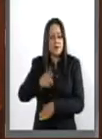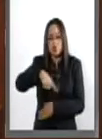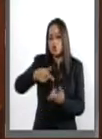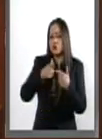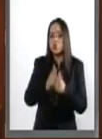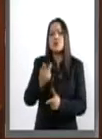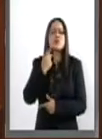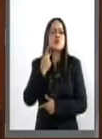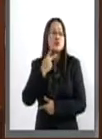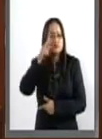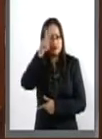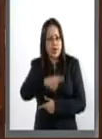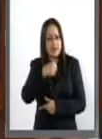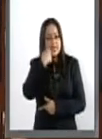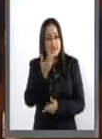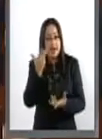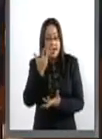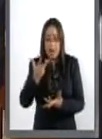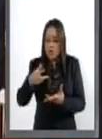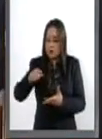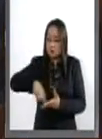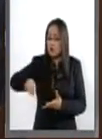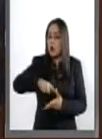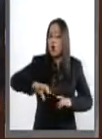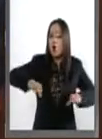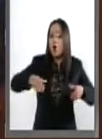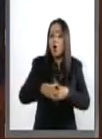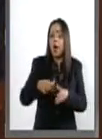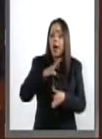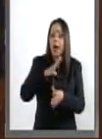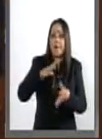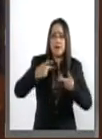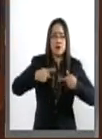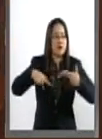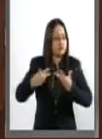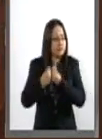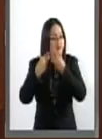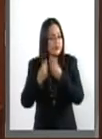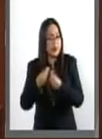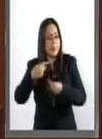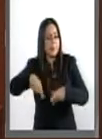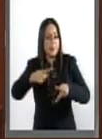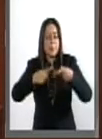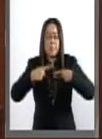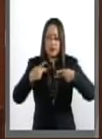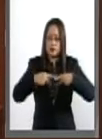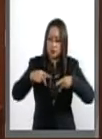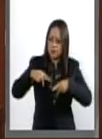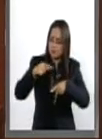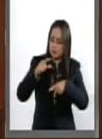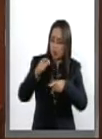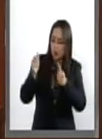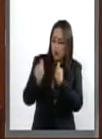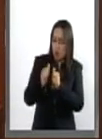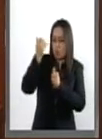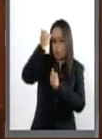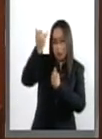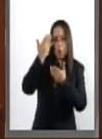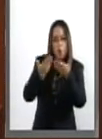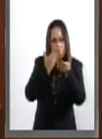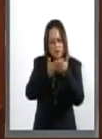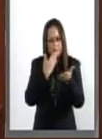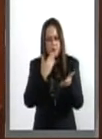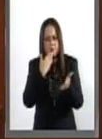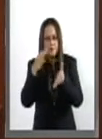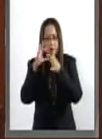políticos que realmente tienen cercanía con las bases sociales, con los más necesitados y propuestas viables, no sólo obtengan un mayor